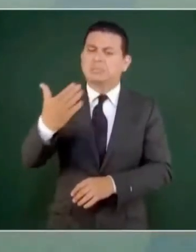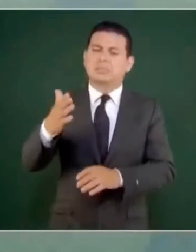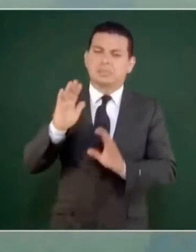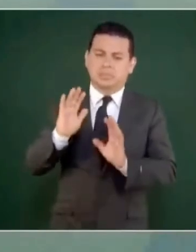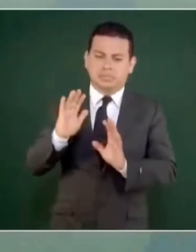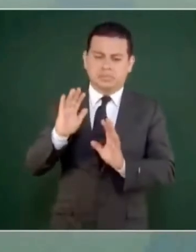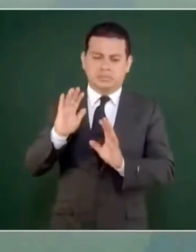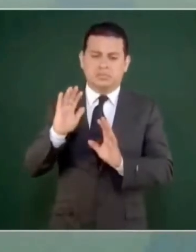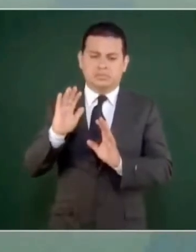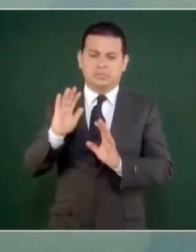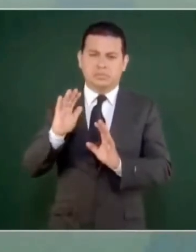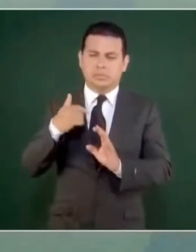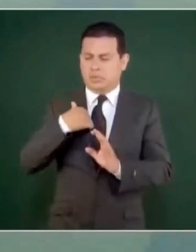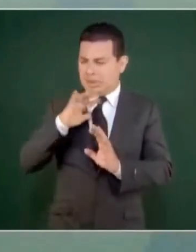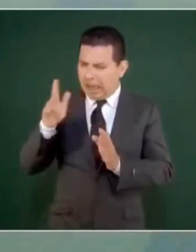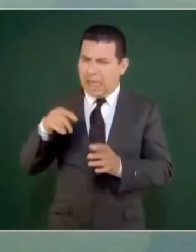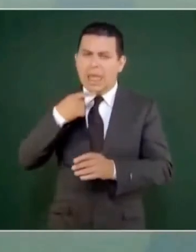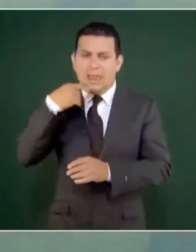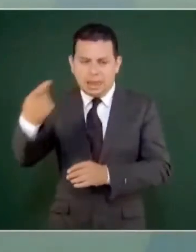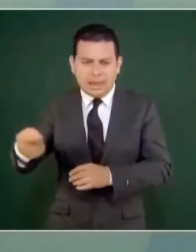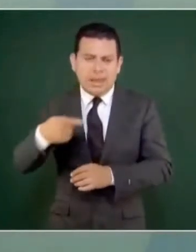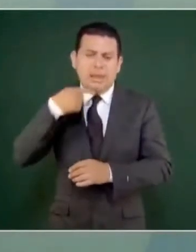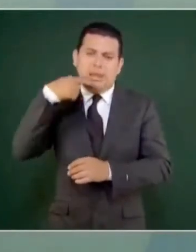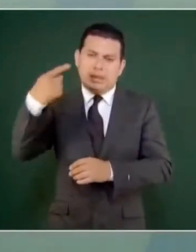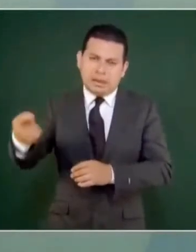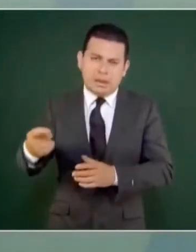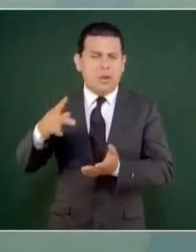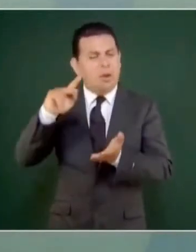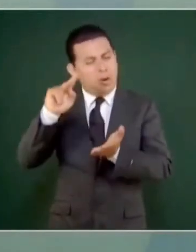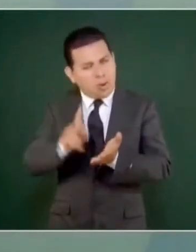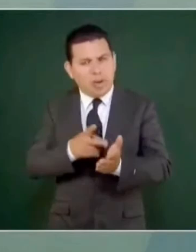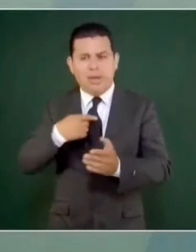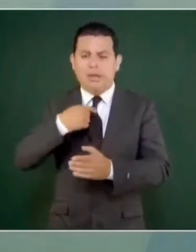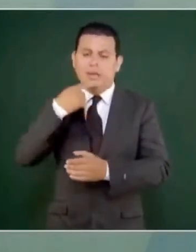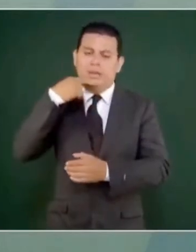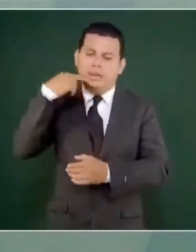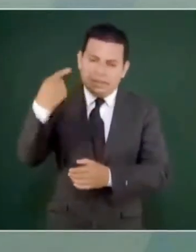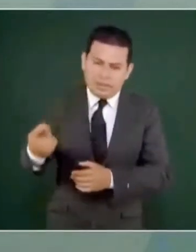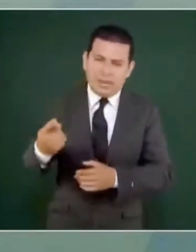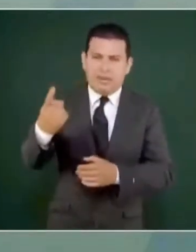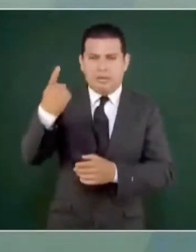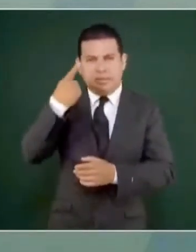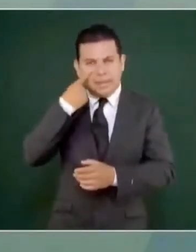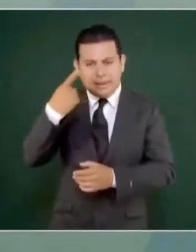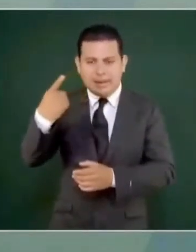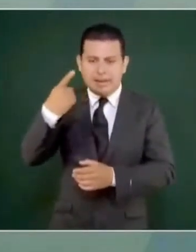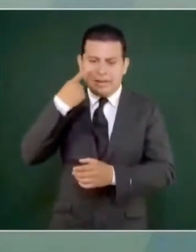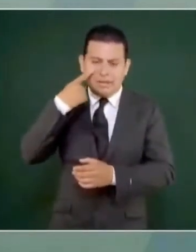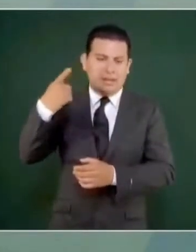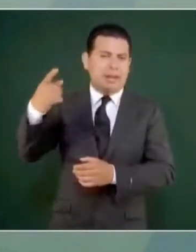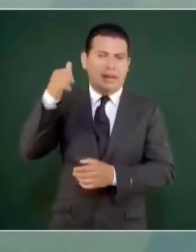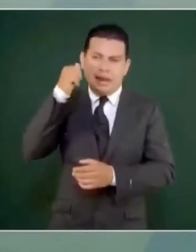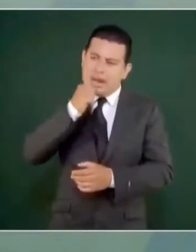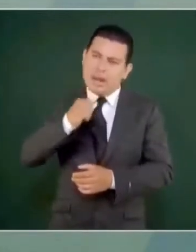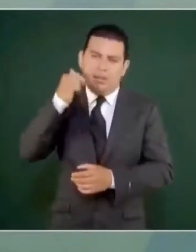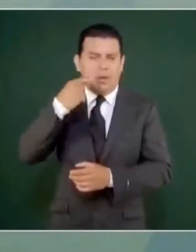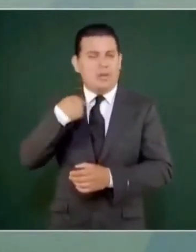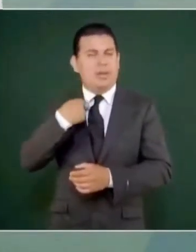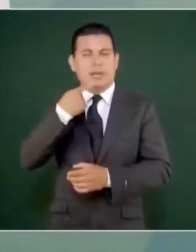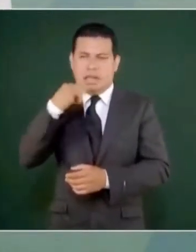como ya lo he dicho muchas veces y lo tengo que seguir repitiendo, siempre, siempre, siempre, siempre, siempre,